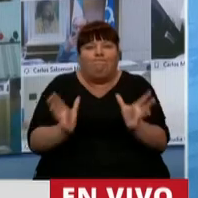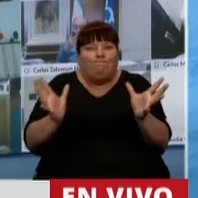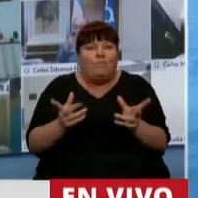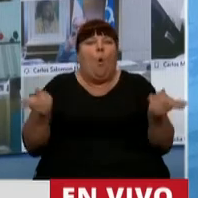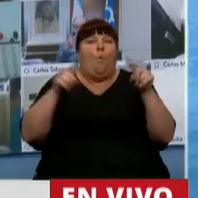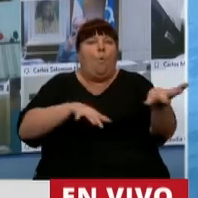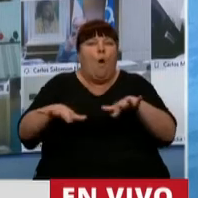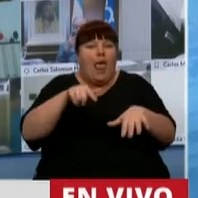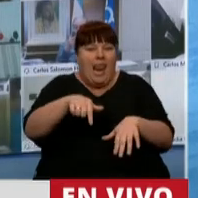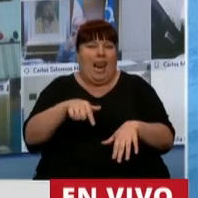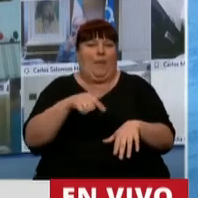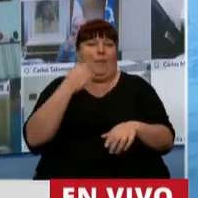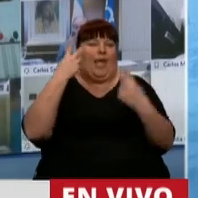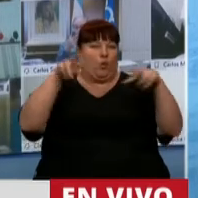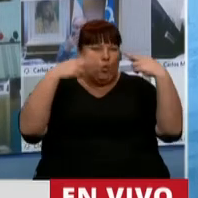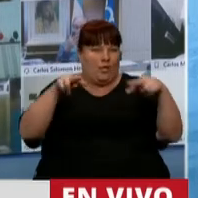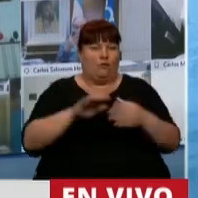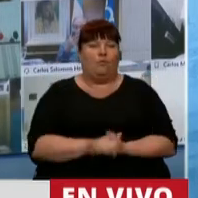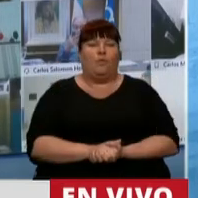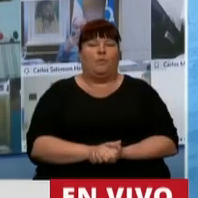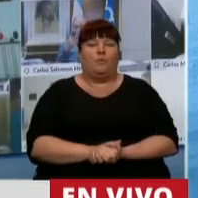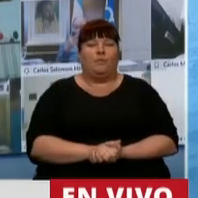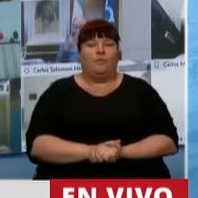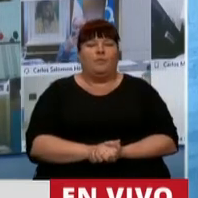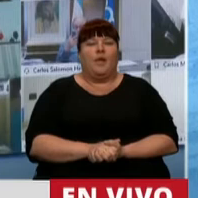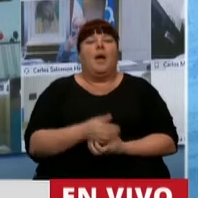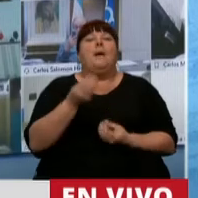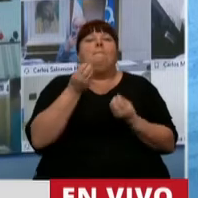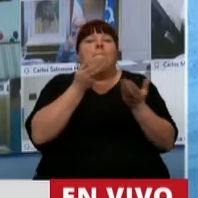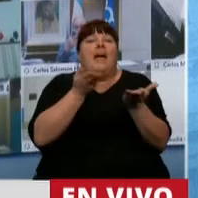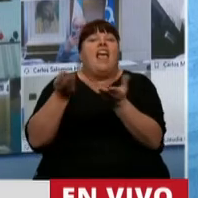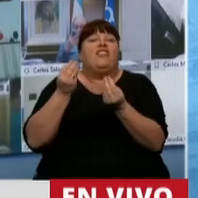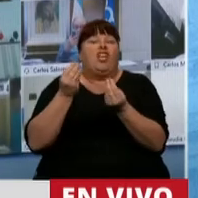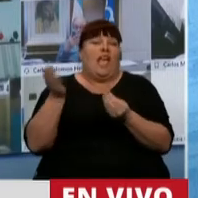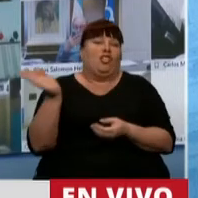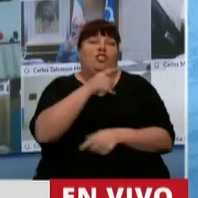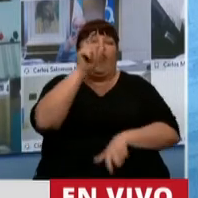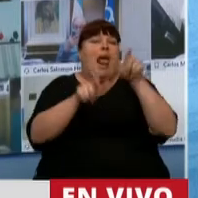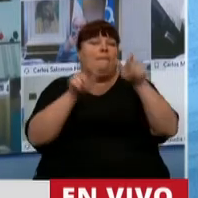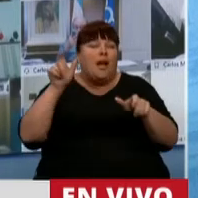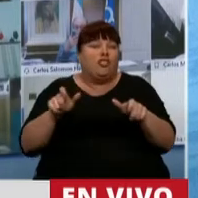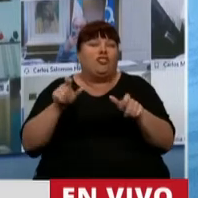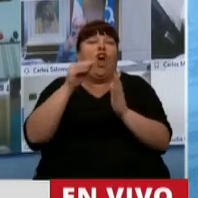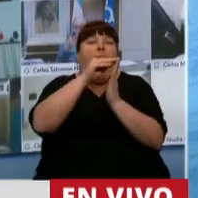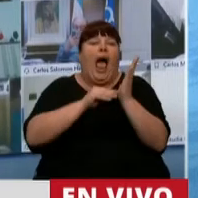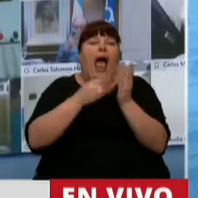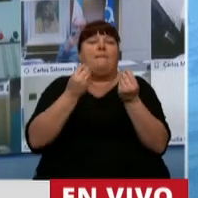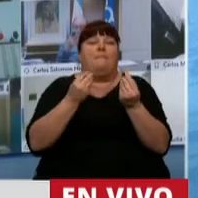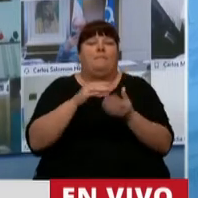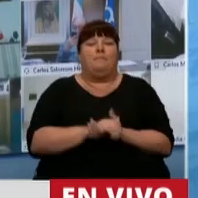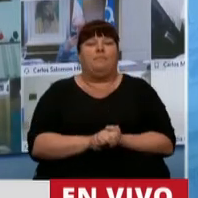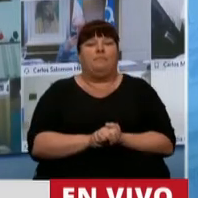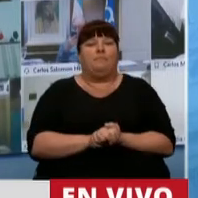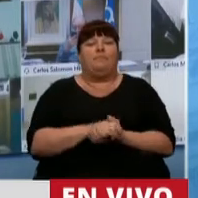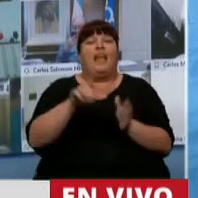reactivación de la actividad turística. Es para beneficiar a todos los que están nomenclados en el acceso A